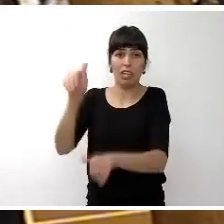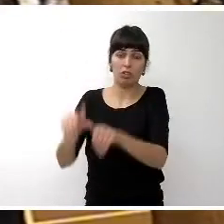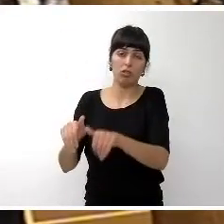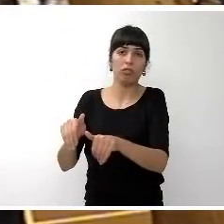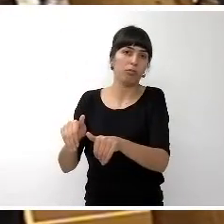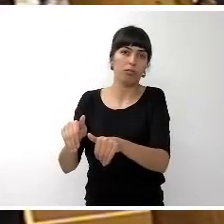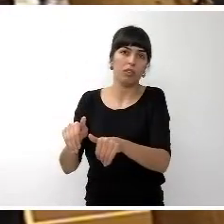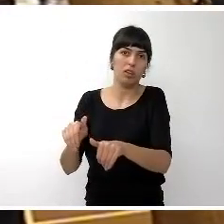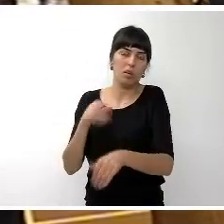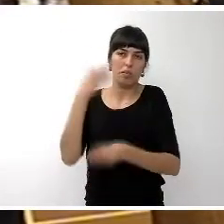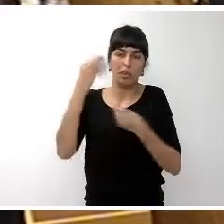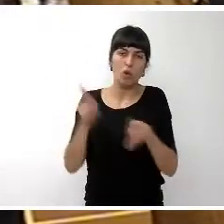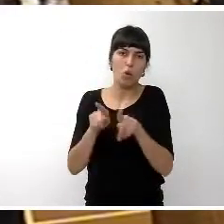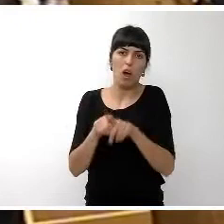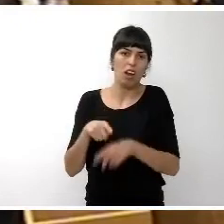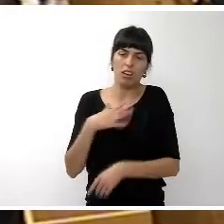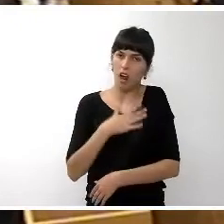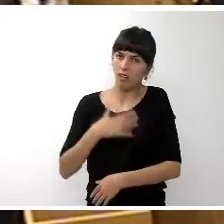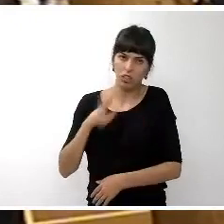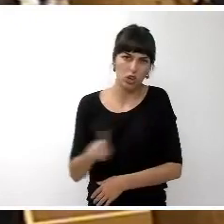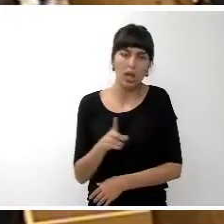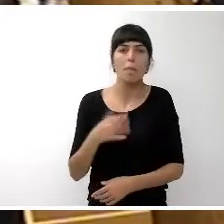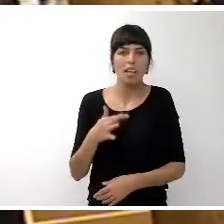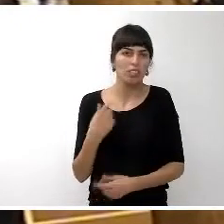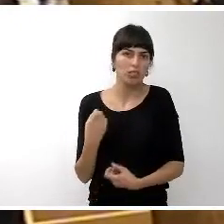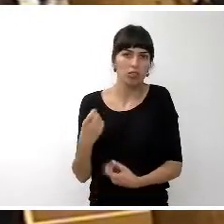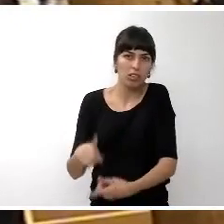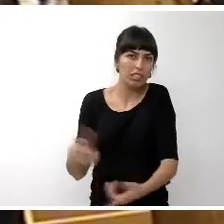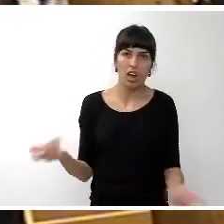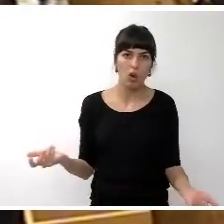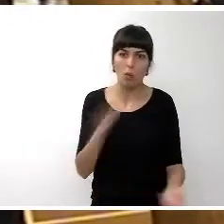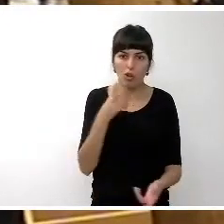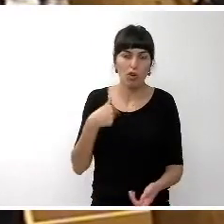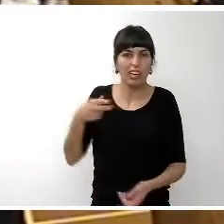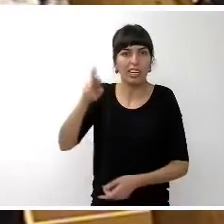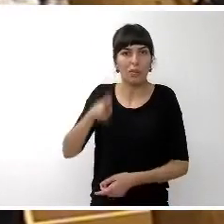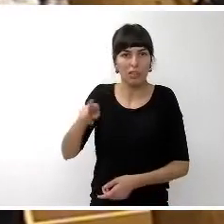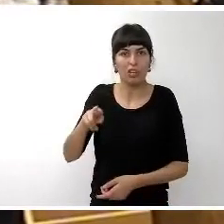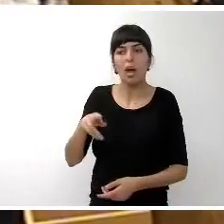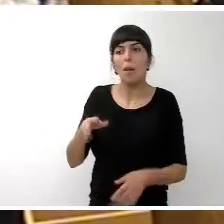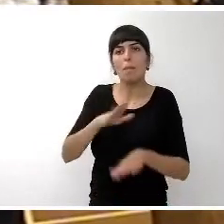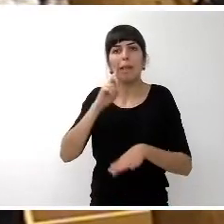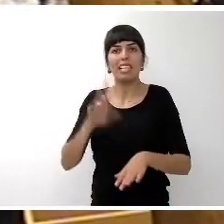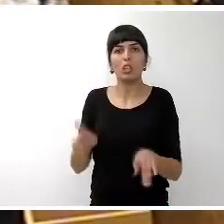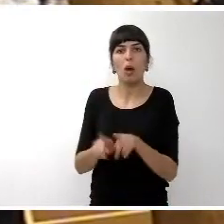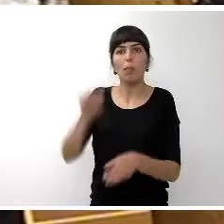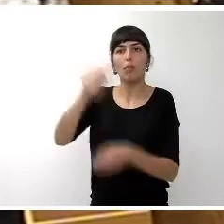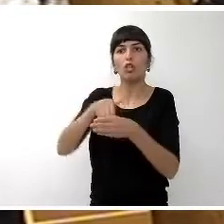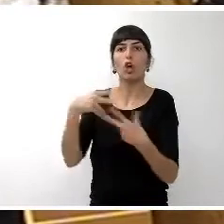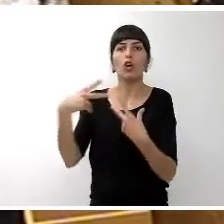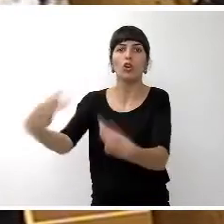desagradable y innecesario. Porque, insisto, estaríamos votando no a Eduardo Galeano sin